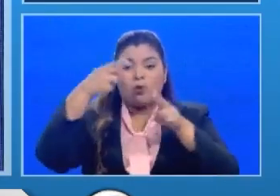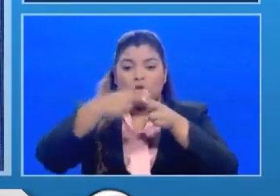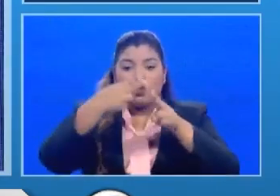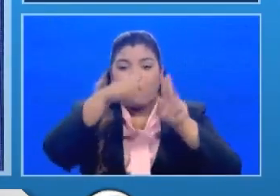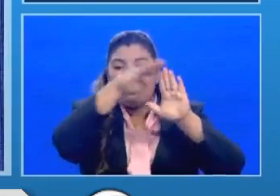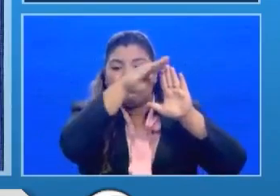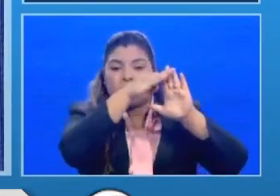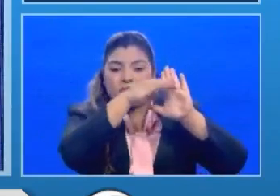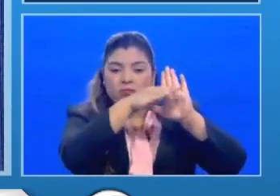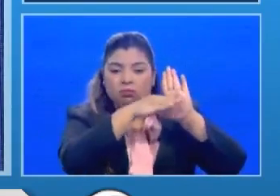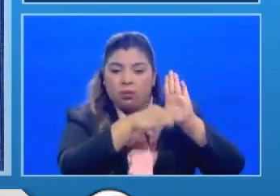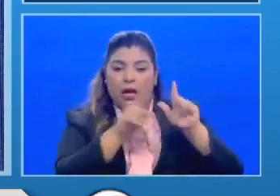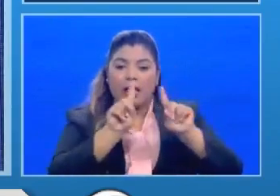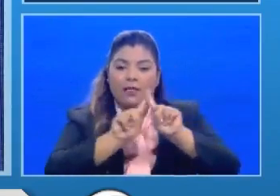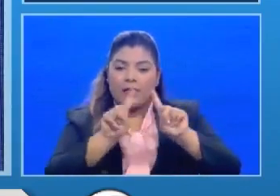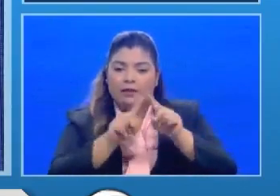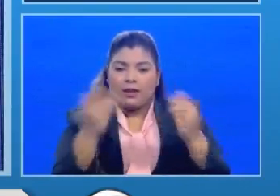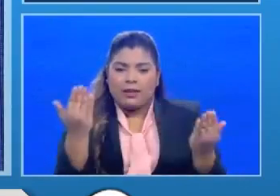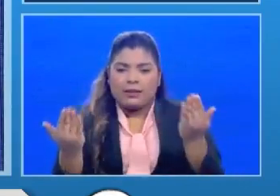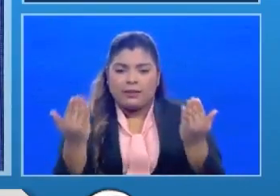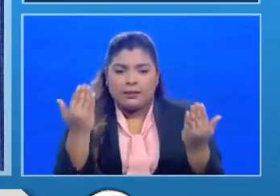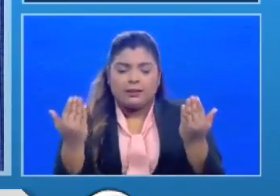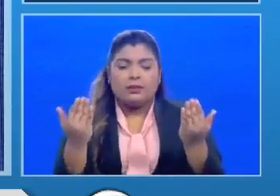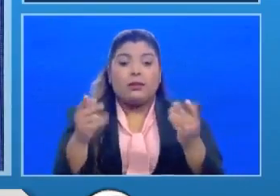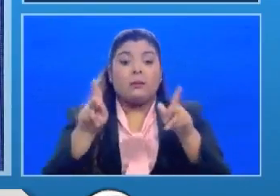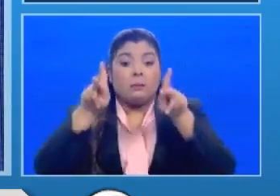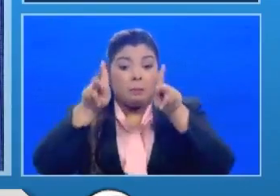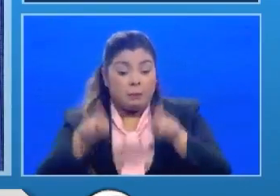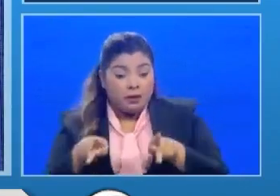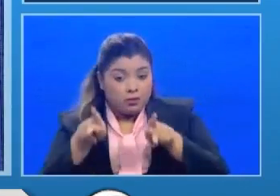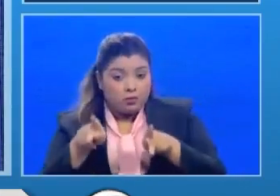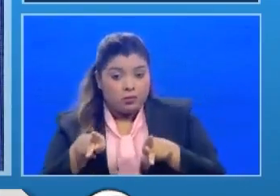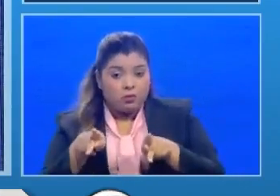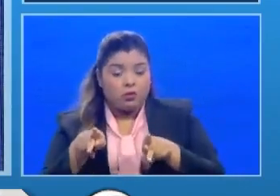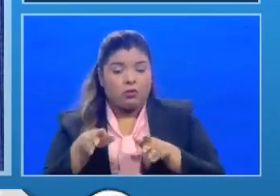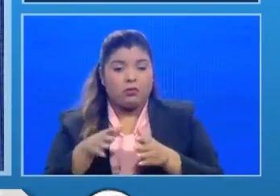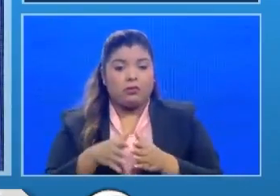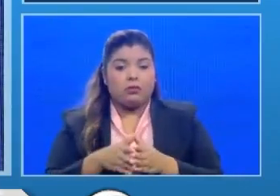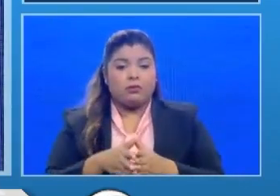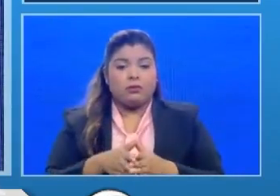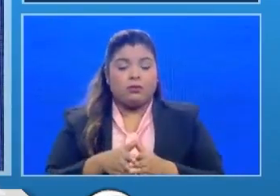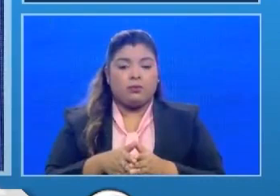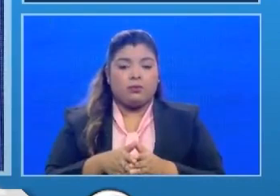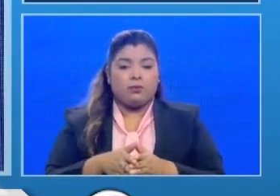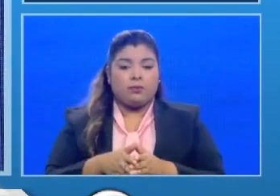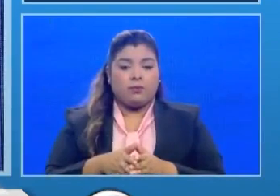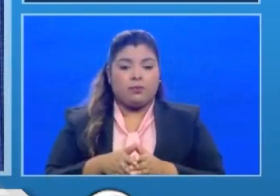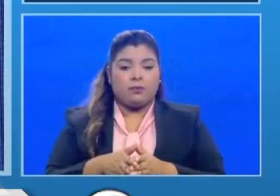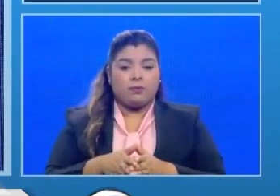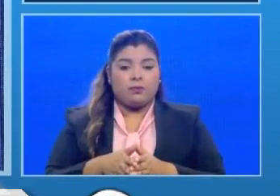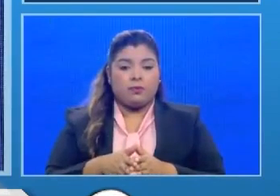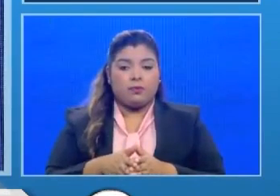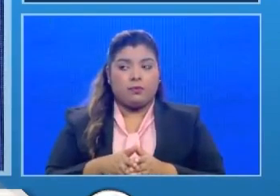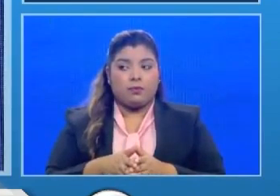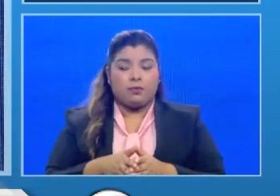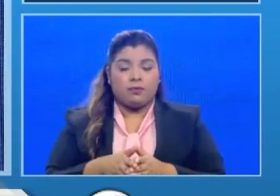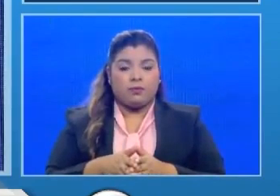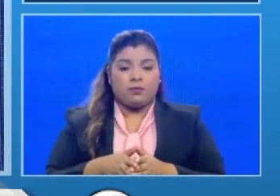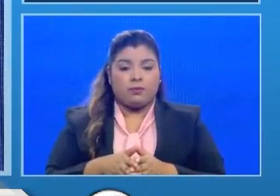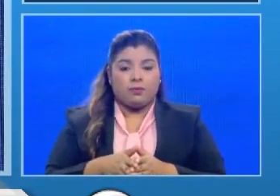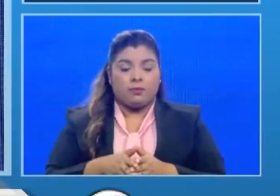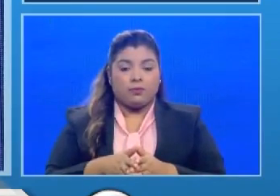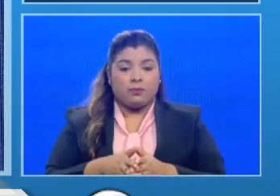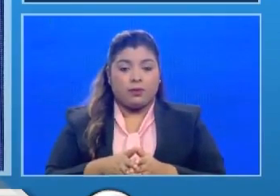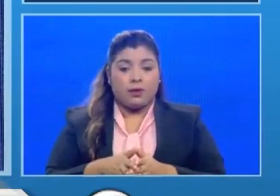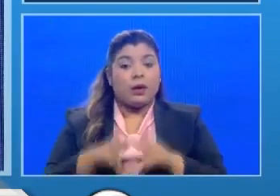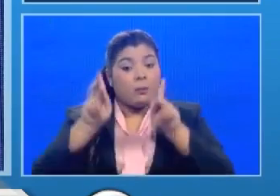de casos que se han reportado en cuanto a los pacientes que estaban desde el punto de vista de que